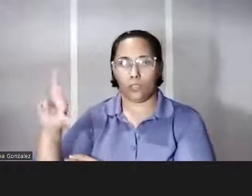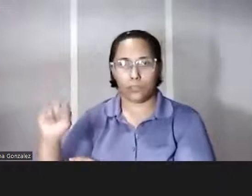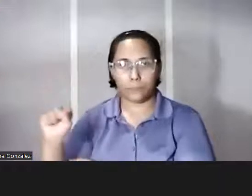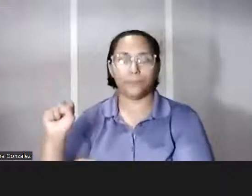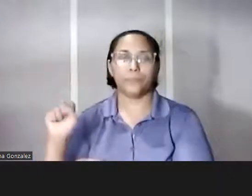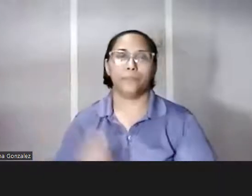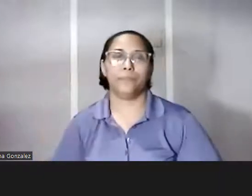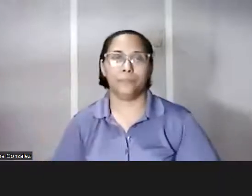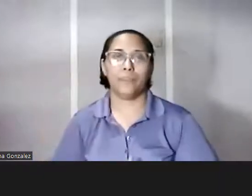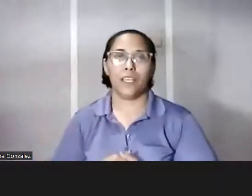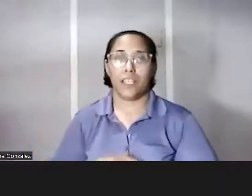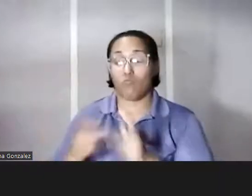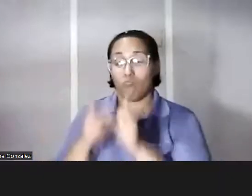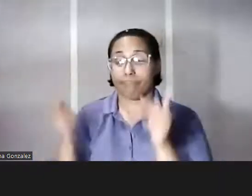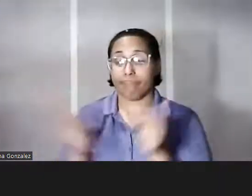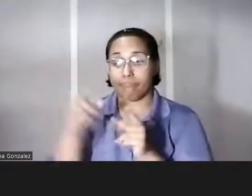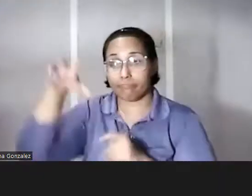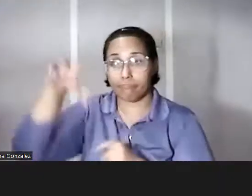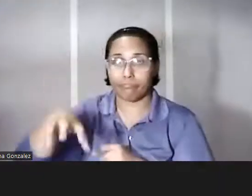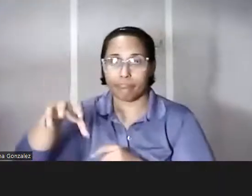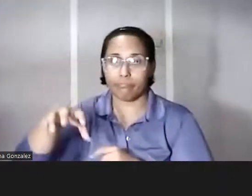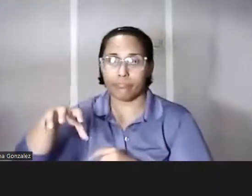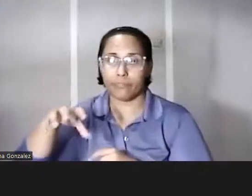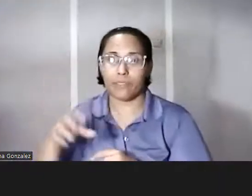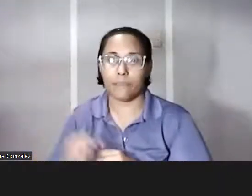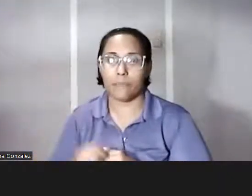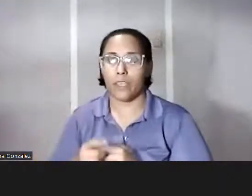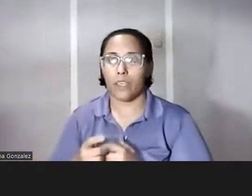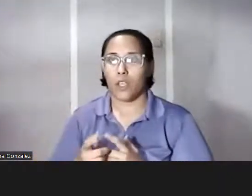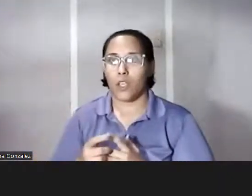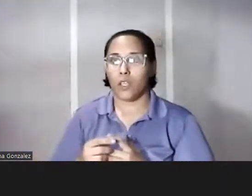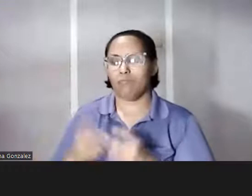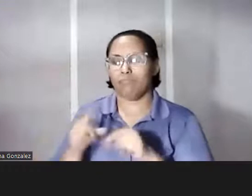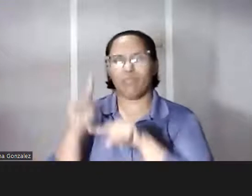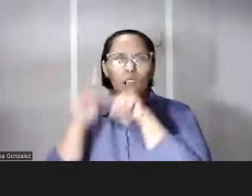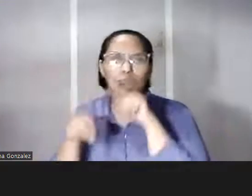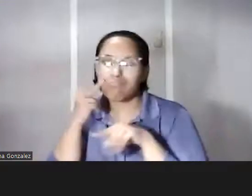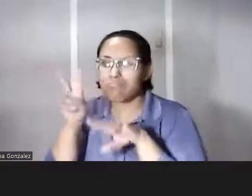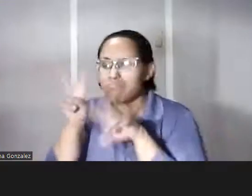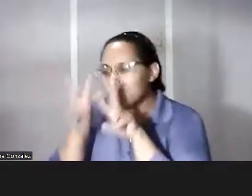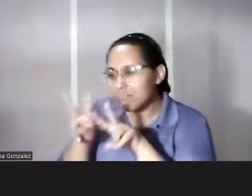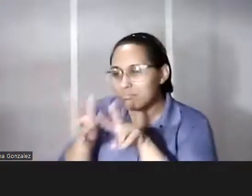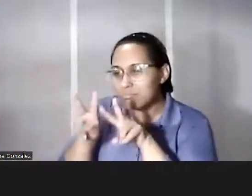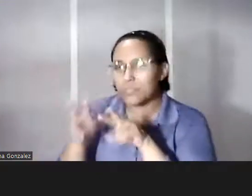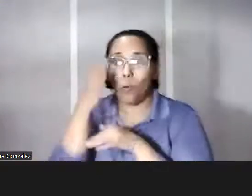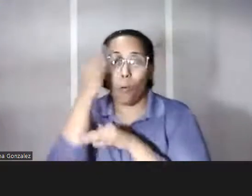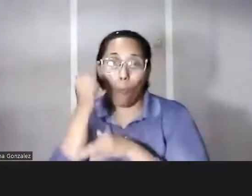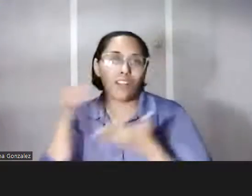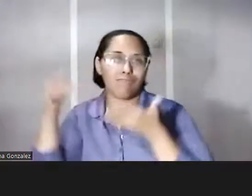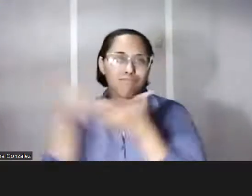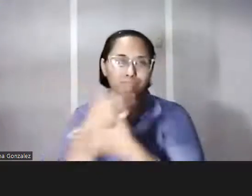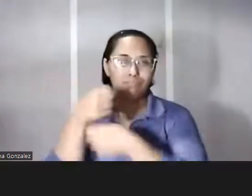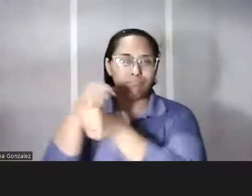Una estación y un modelo que no debemos perder de vista por la capacidad de innovación que ha tenido,